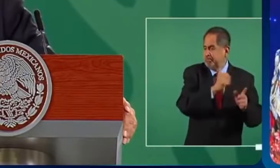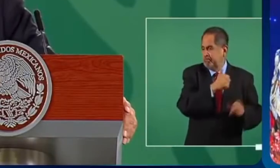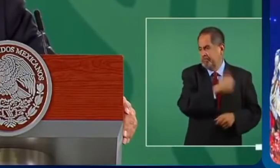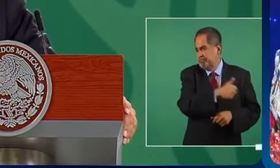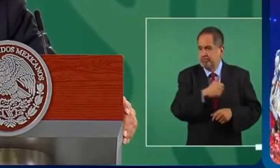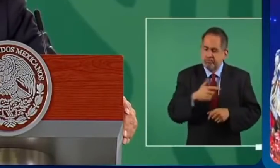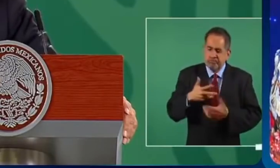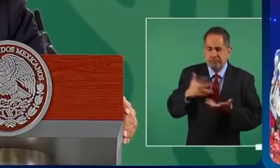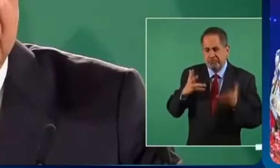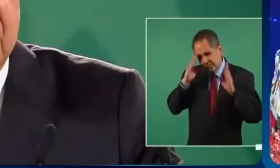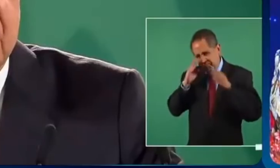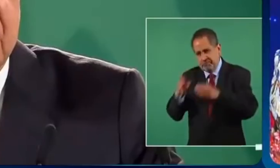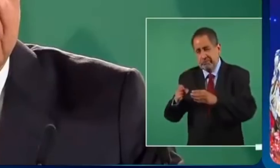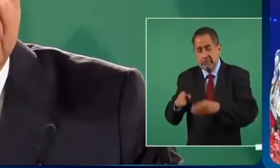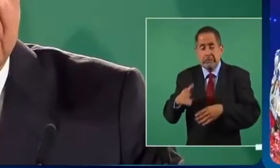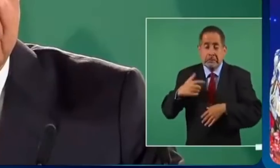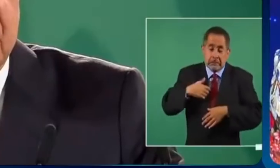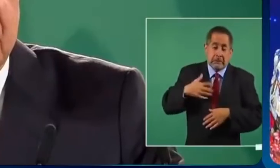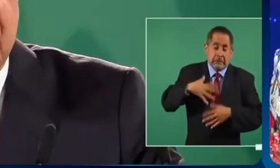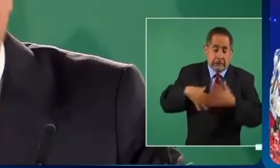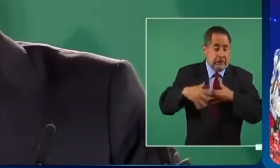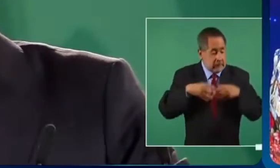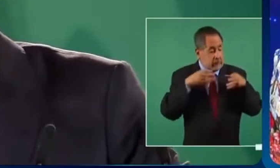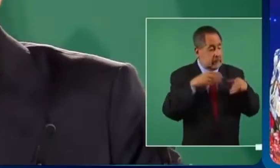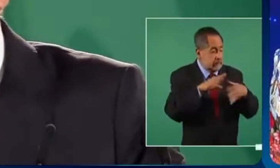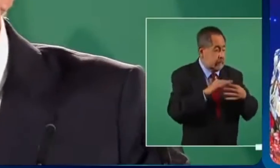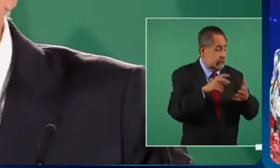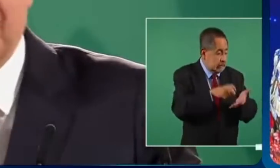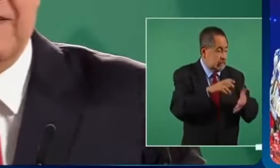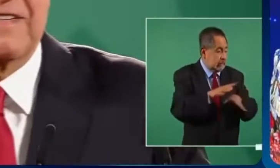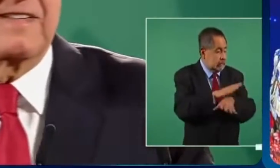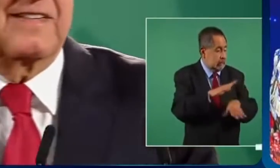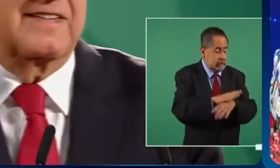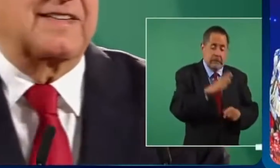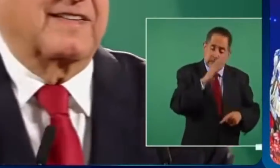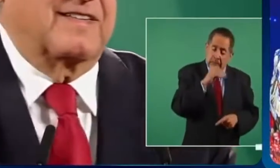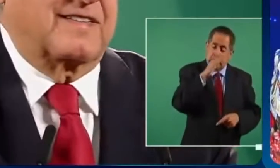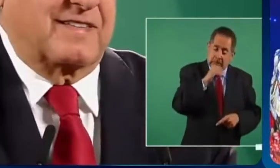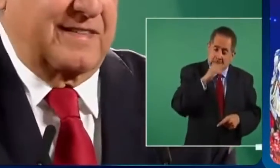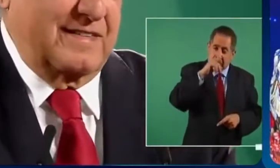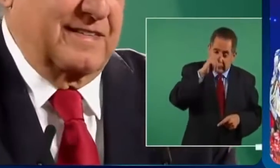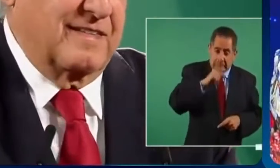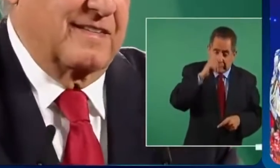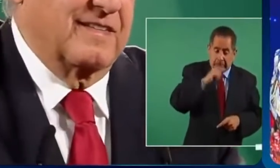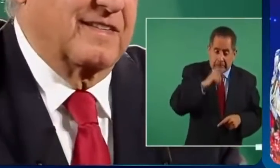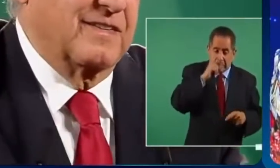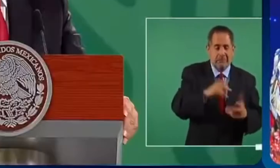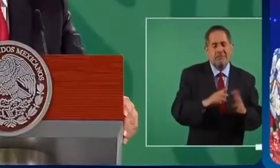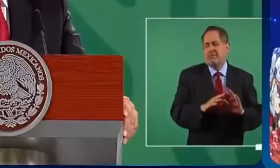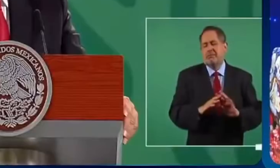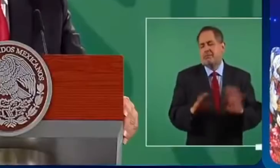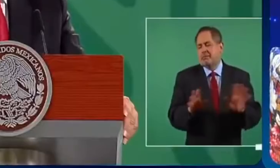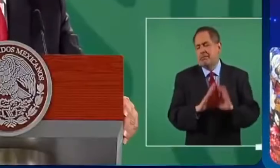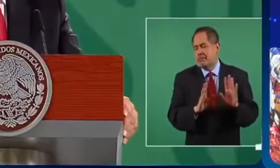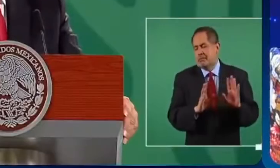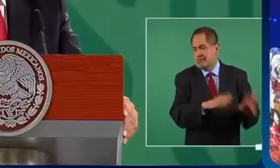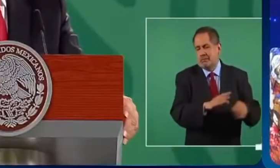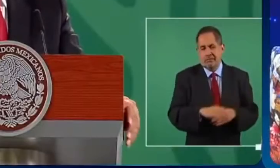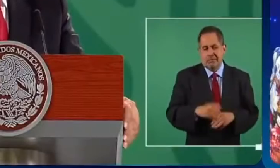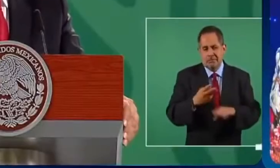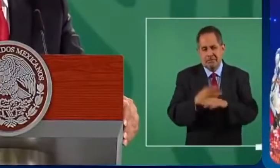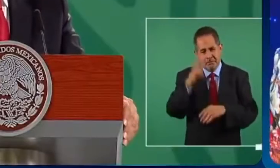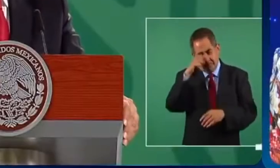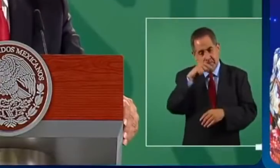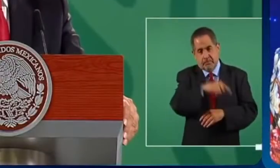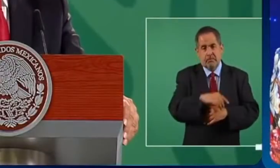voy a desgastar en algo que es muy difícil